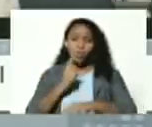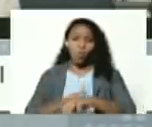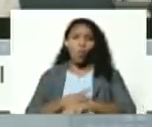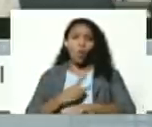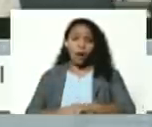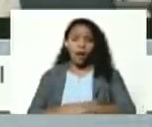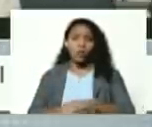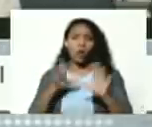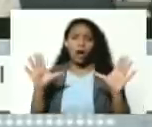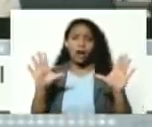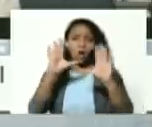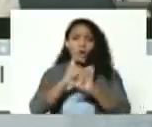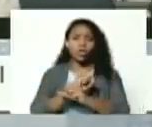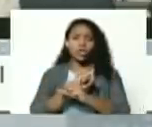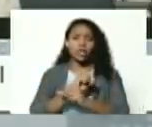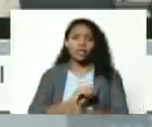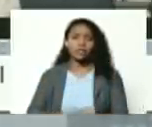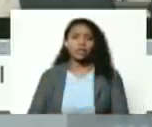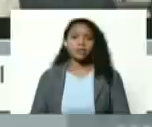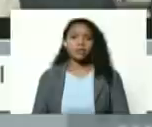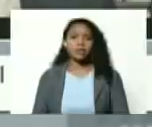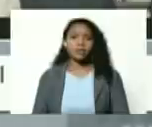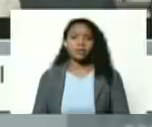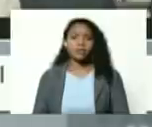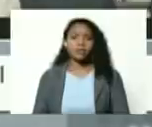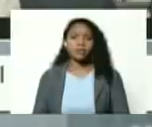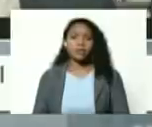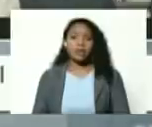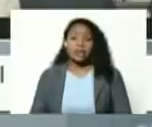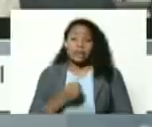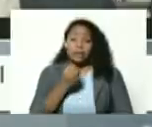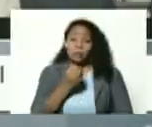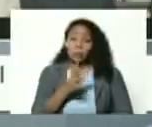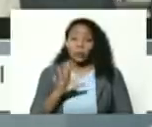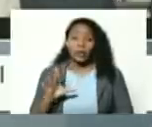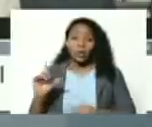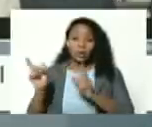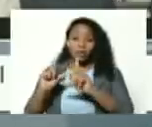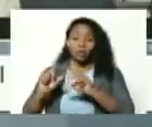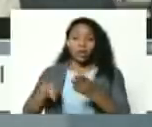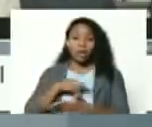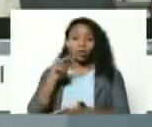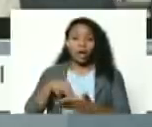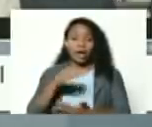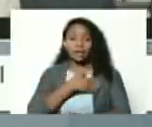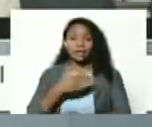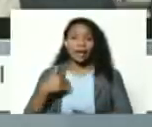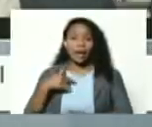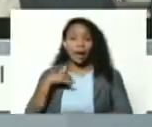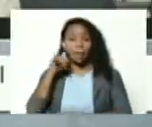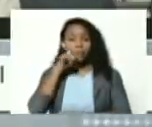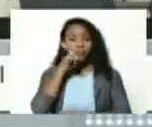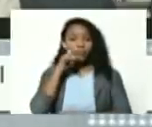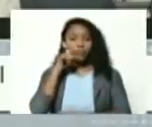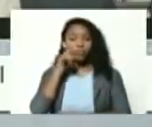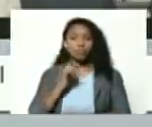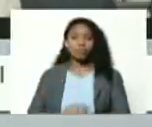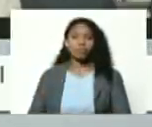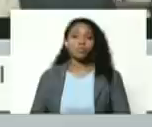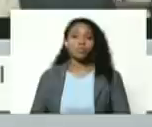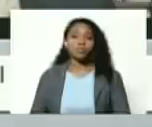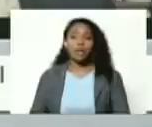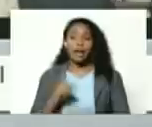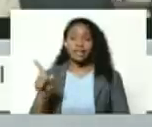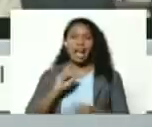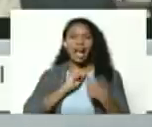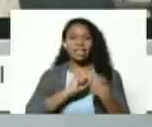nocturno y bueno en los canales de televisión nacionales que quieren transmitirla fue una